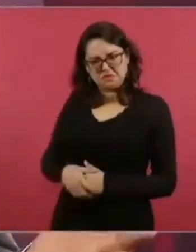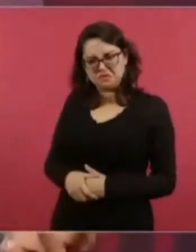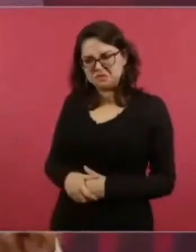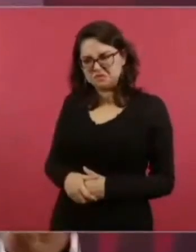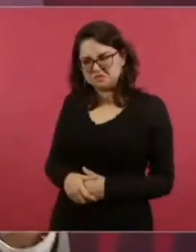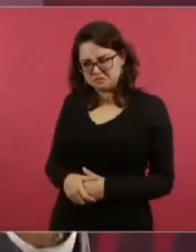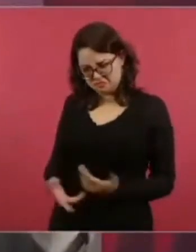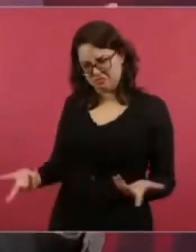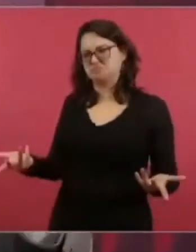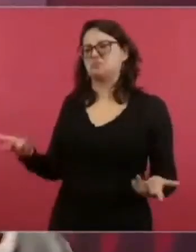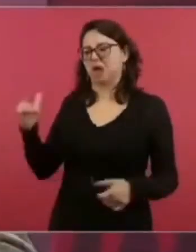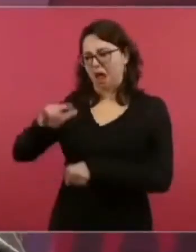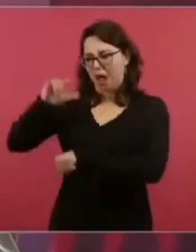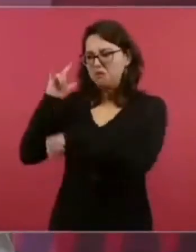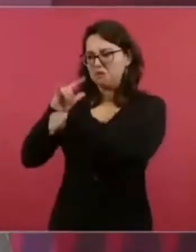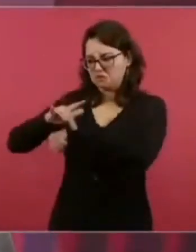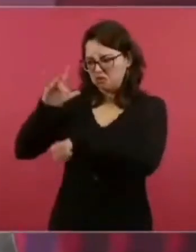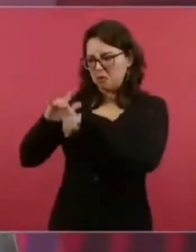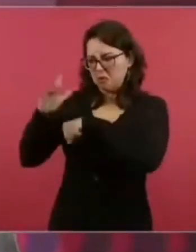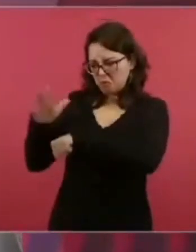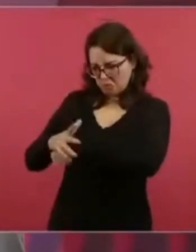Oiga, ¿y por qué viene en avión?